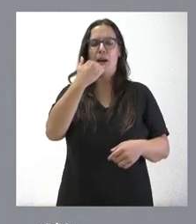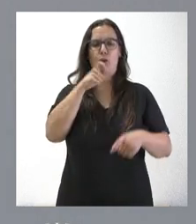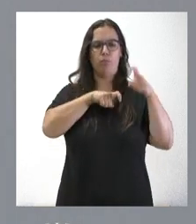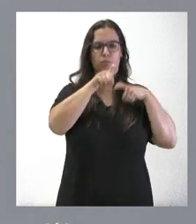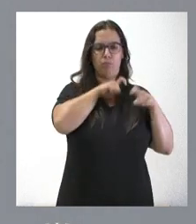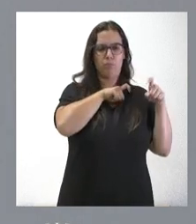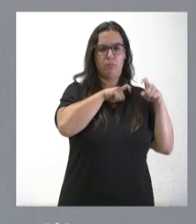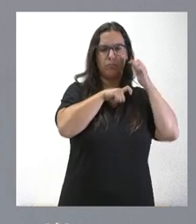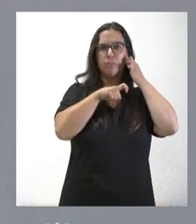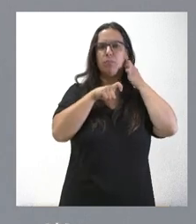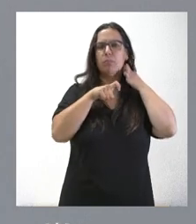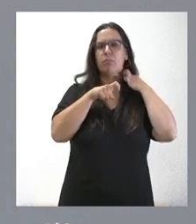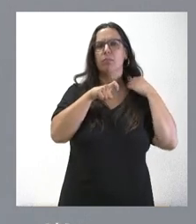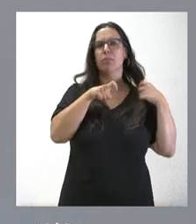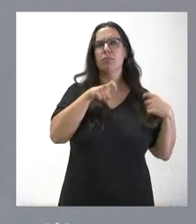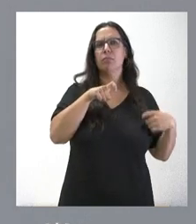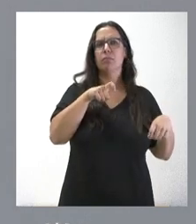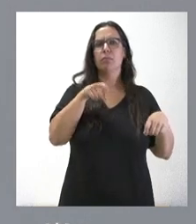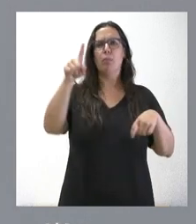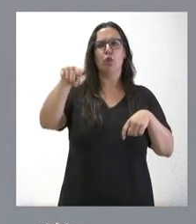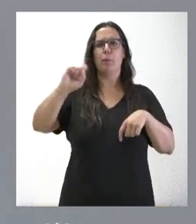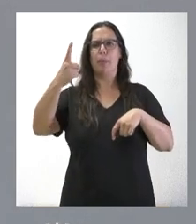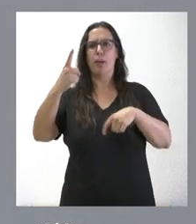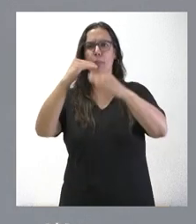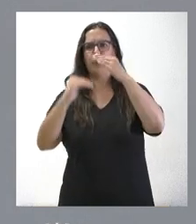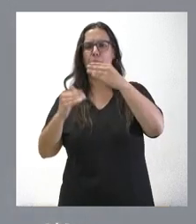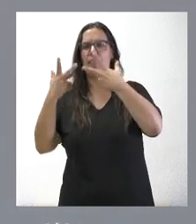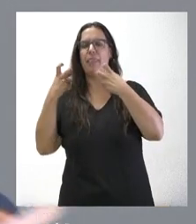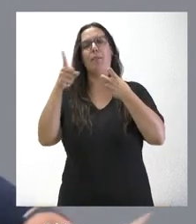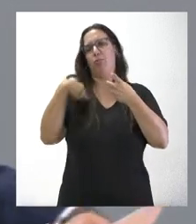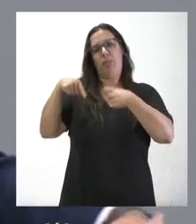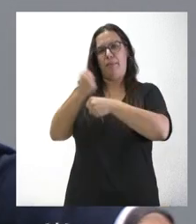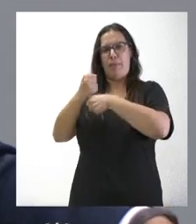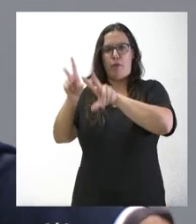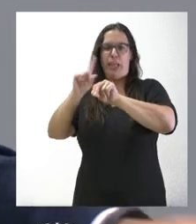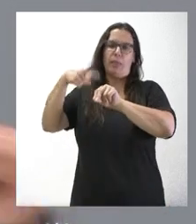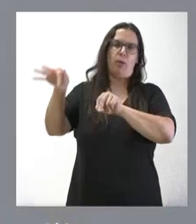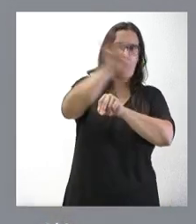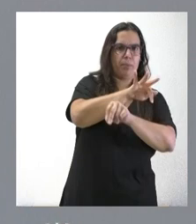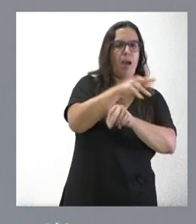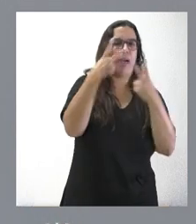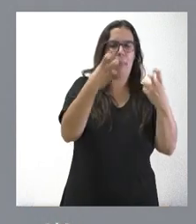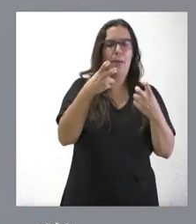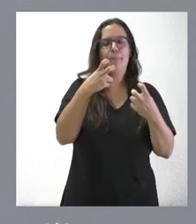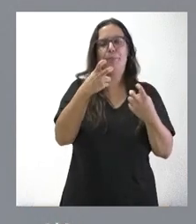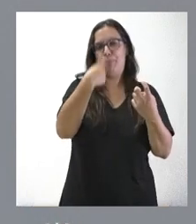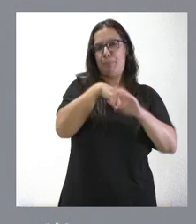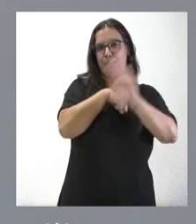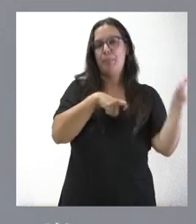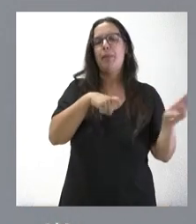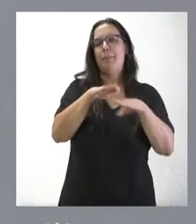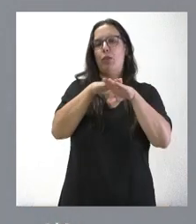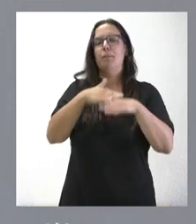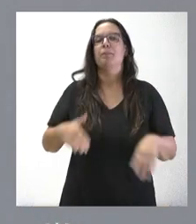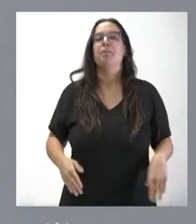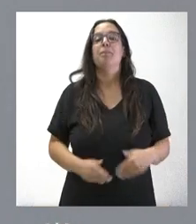ustedes la parte de Hacienda, pero sigo, si les parece, ya que he empezado con Empleo y luego paso a Hacienda. Disculpen.